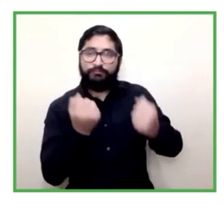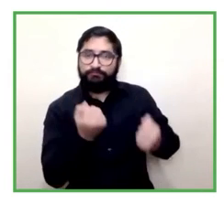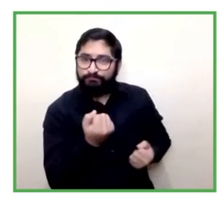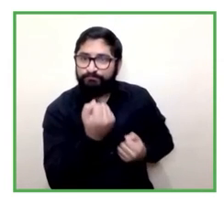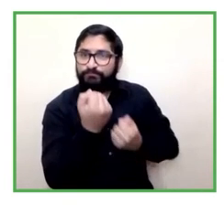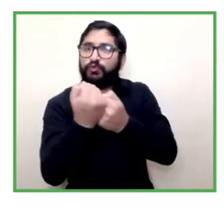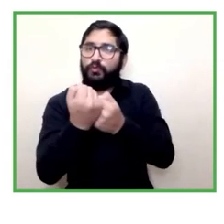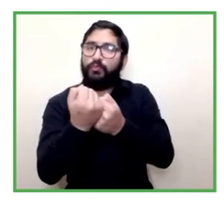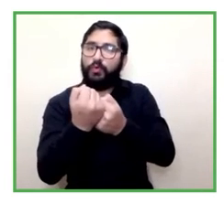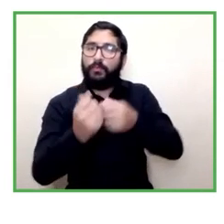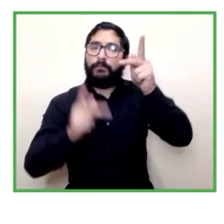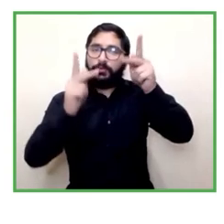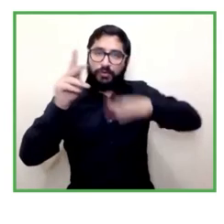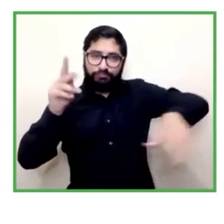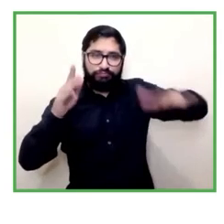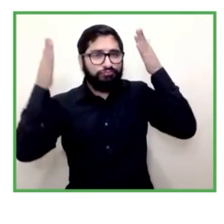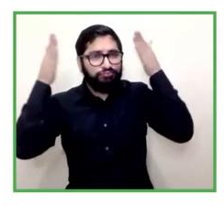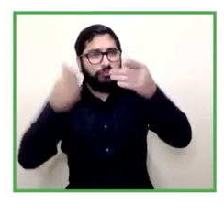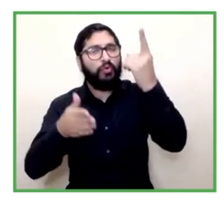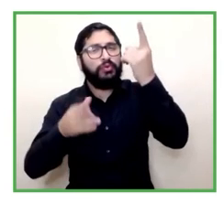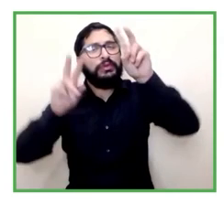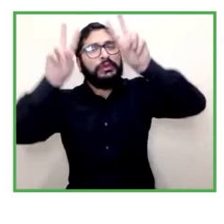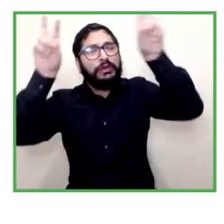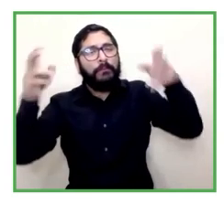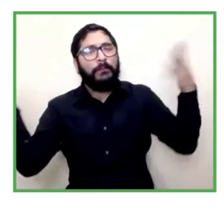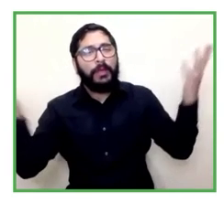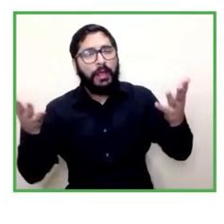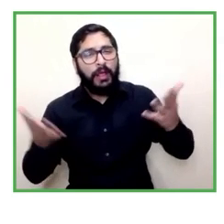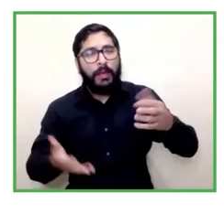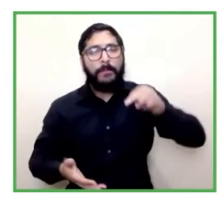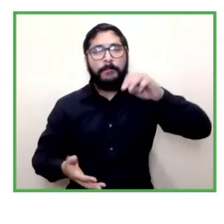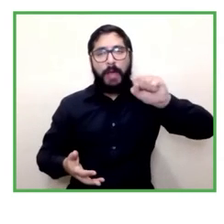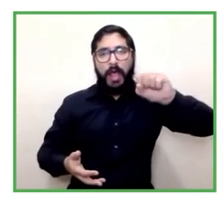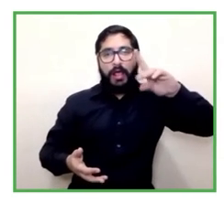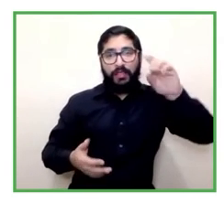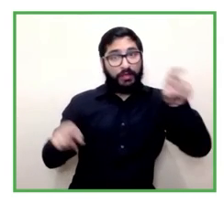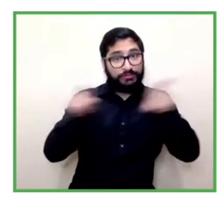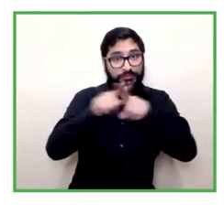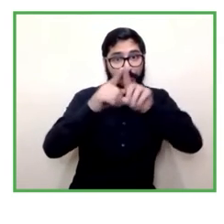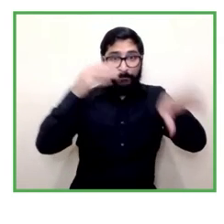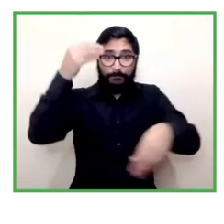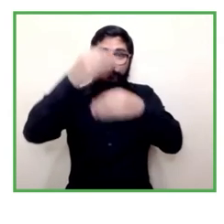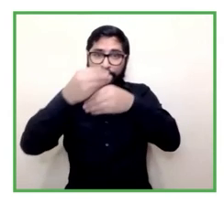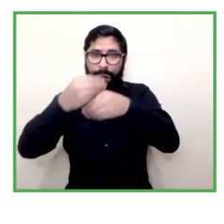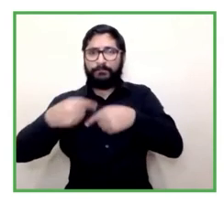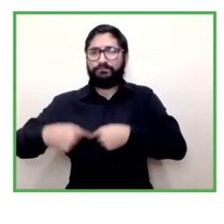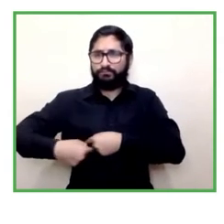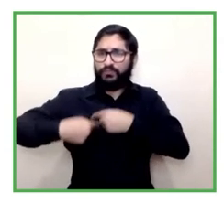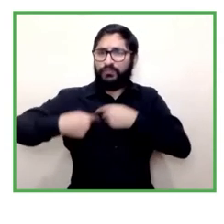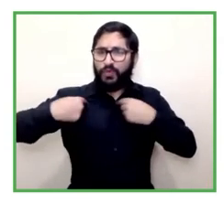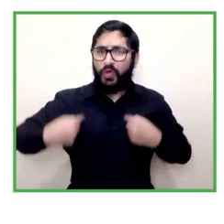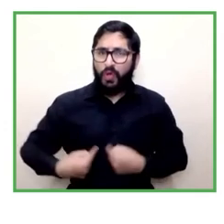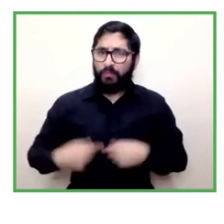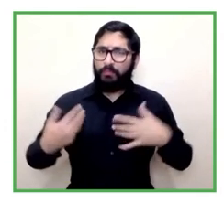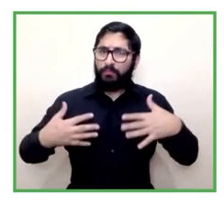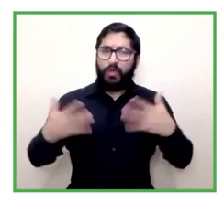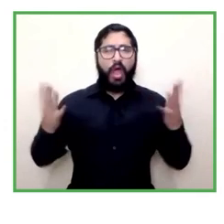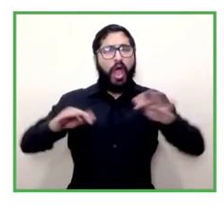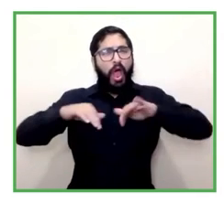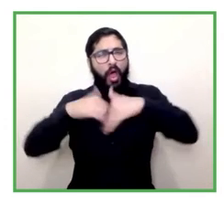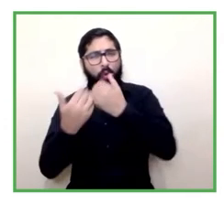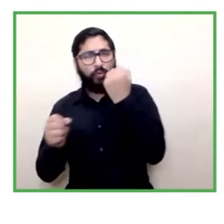propuso Magda y que lo puso muy en el corazón de la manera en que se trabaja que es el tema del acompañamiento